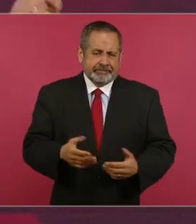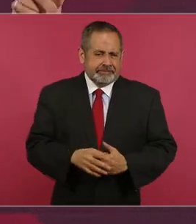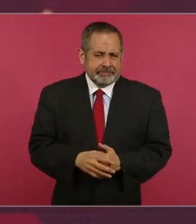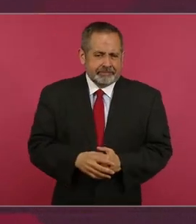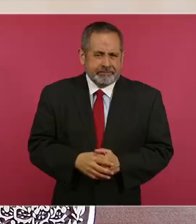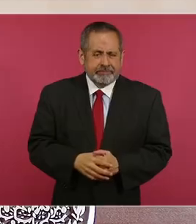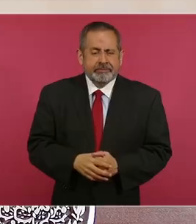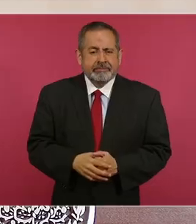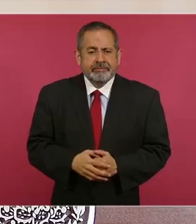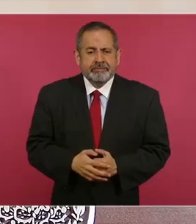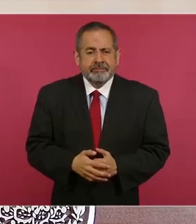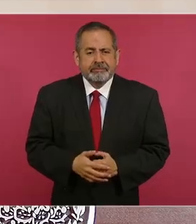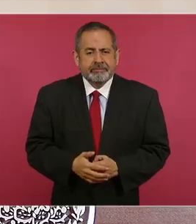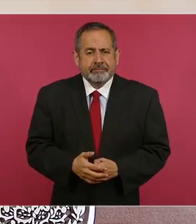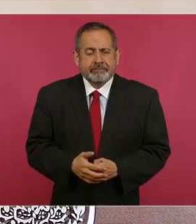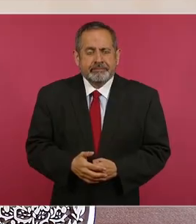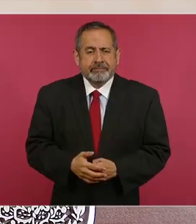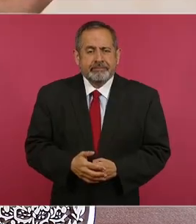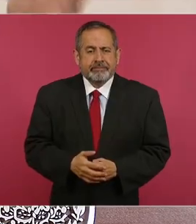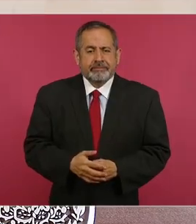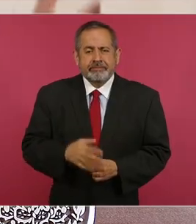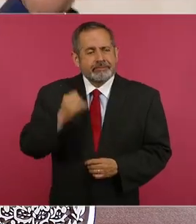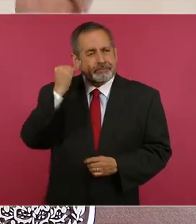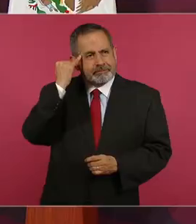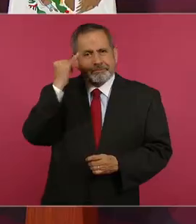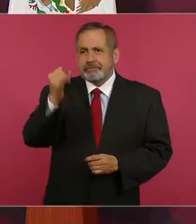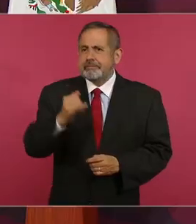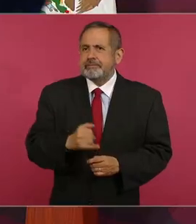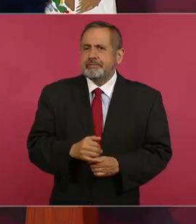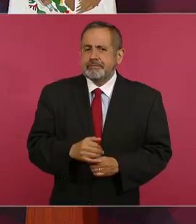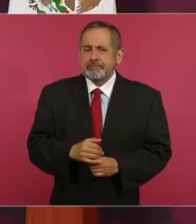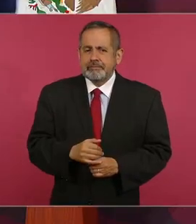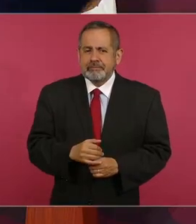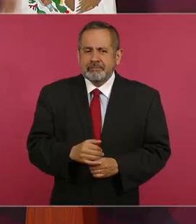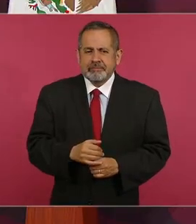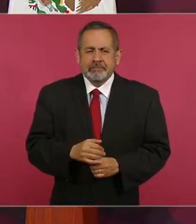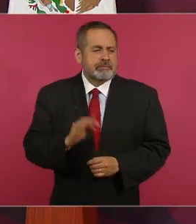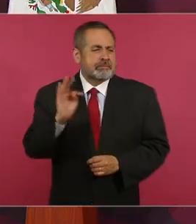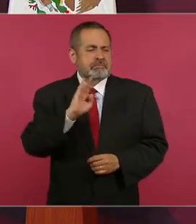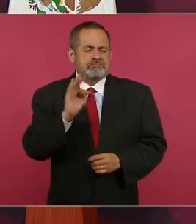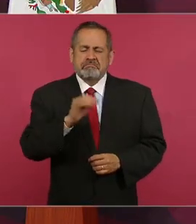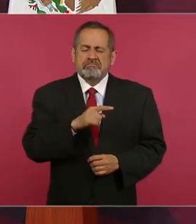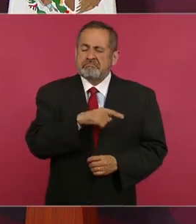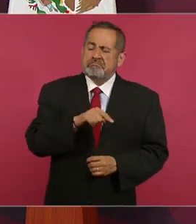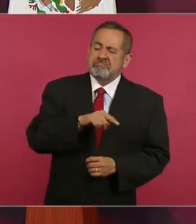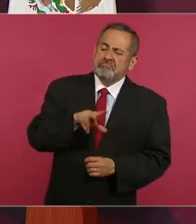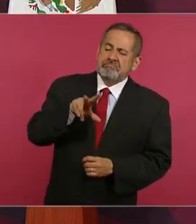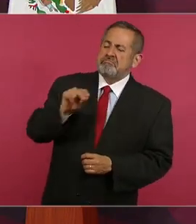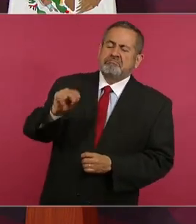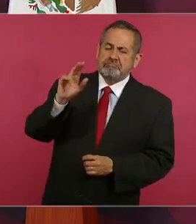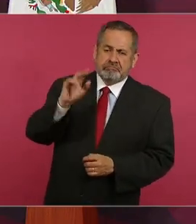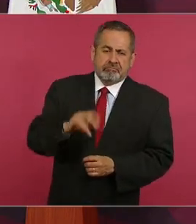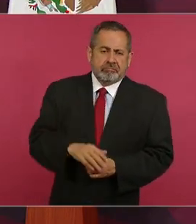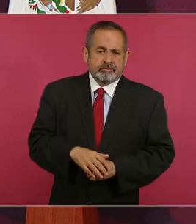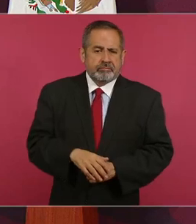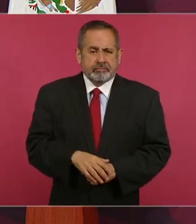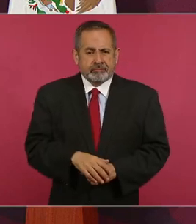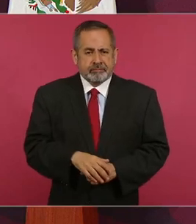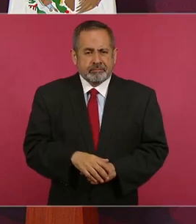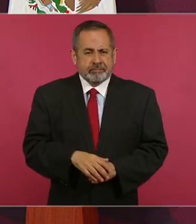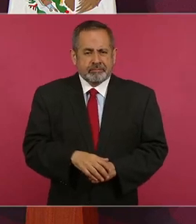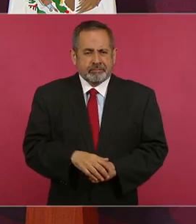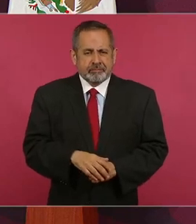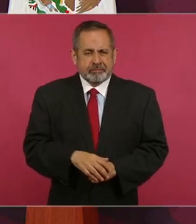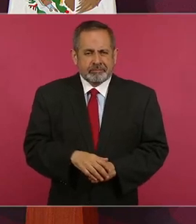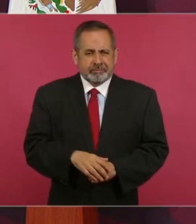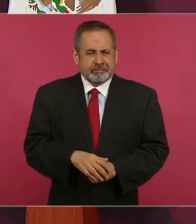Imagínense que digan no y